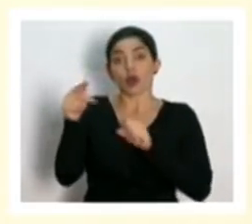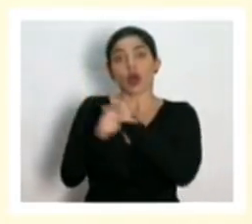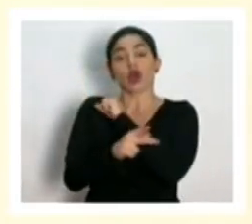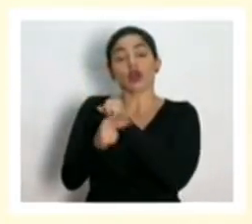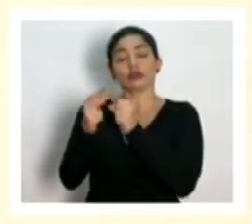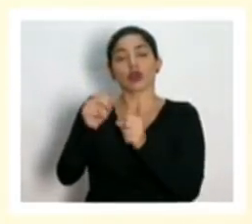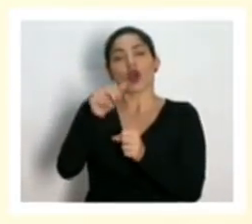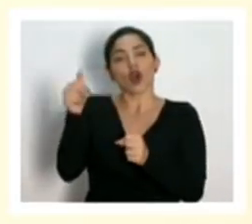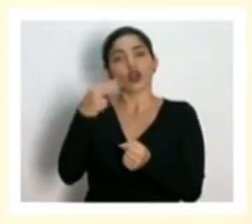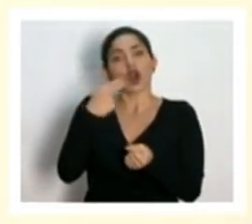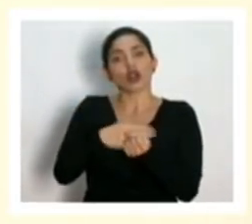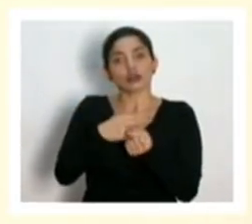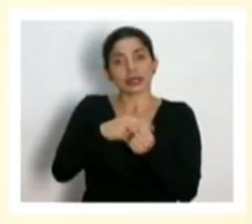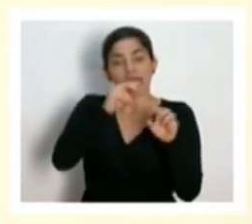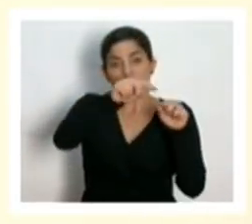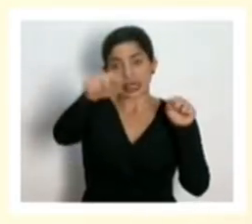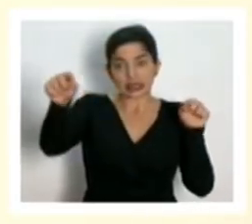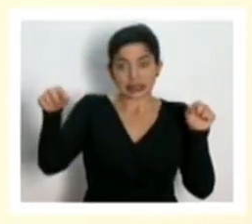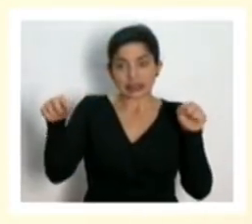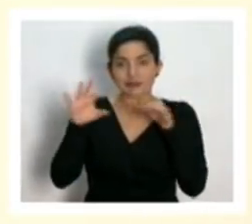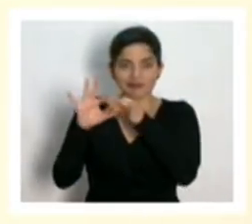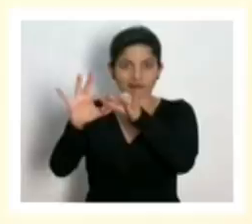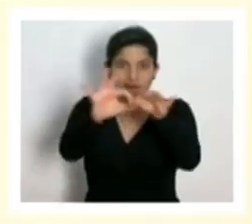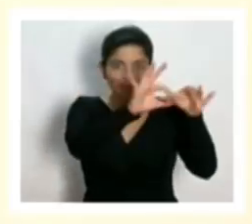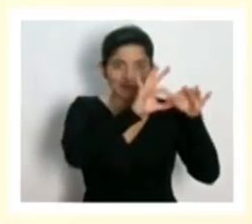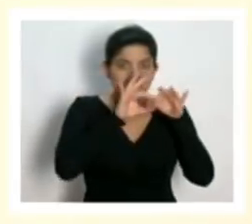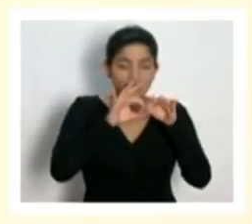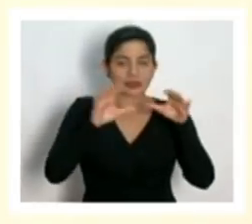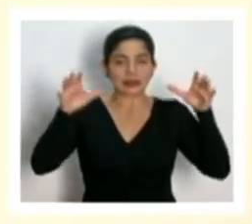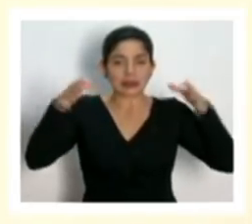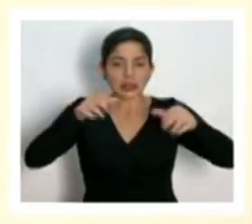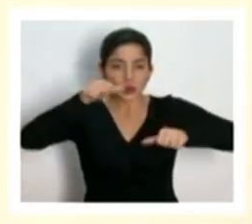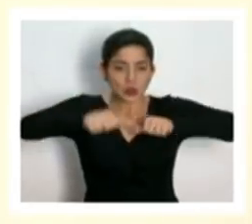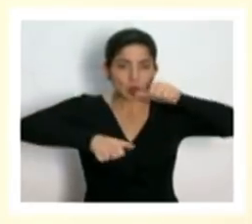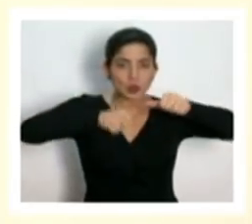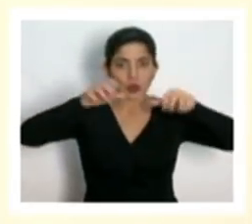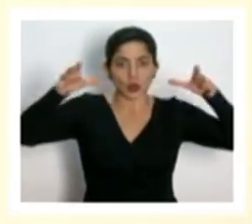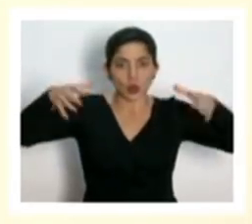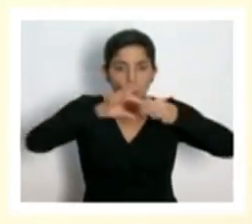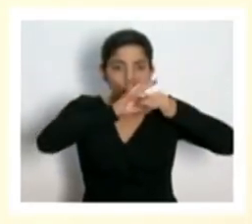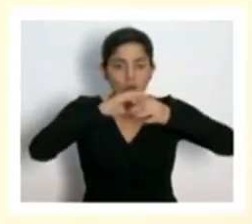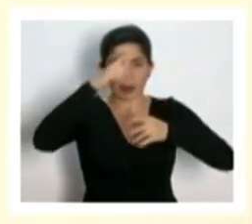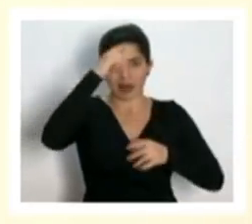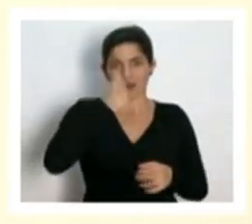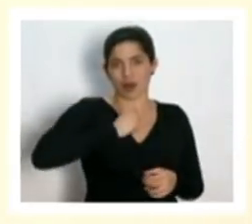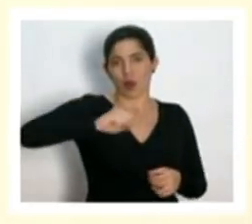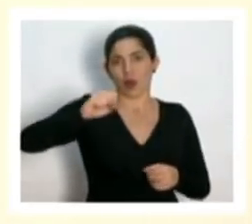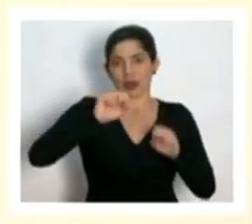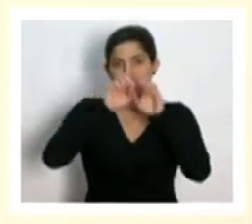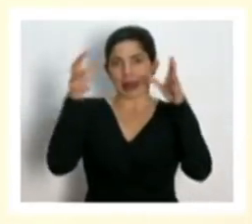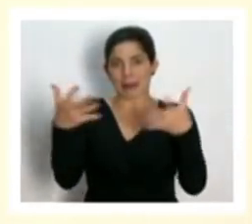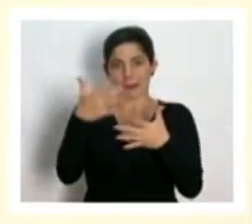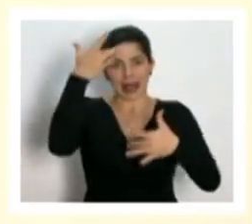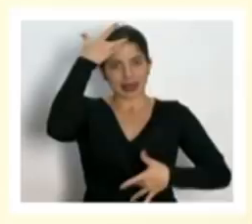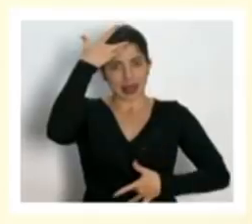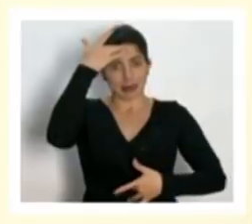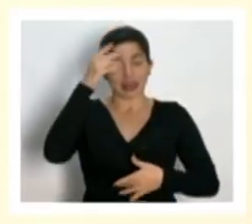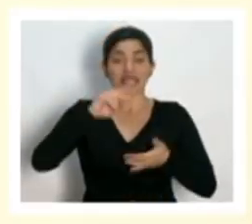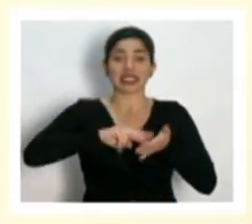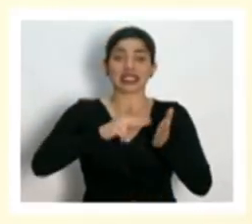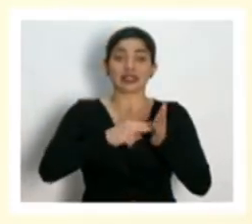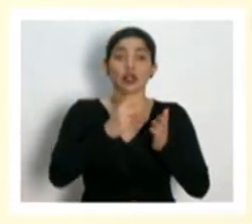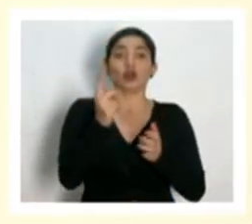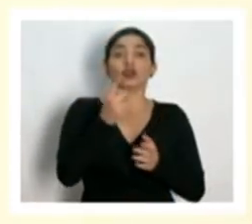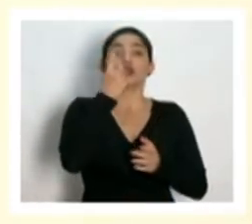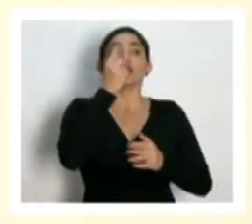entrando en en en la lucha contra esta pandemia entonces no es solo la infraestructura